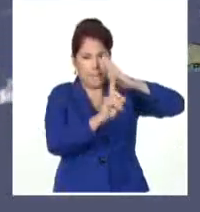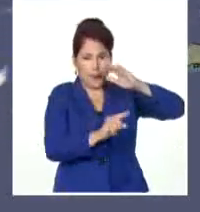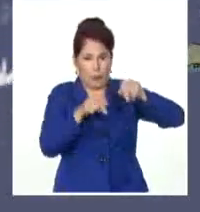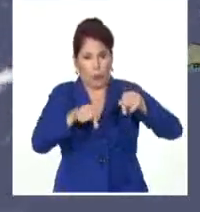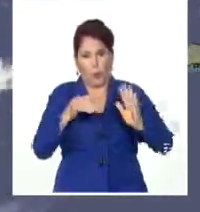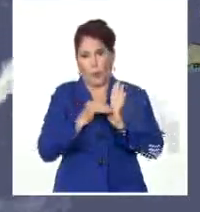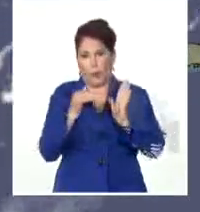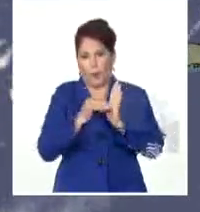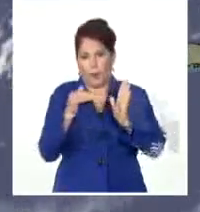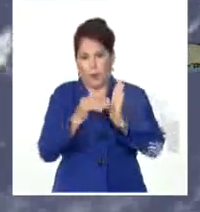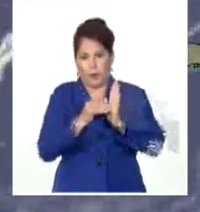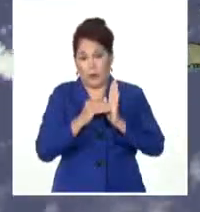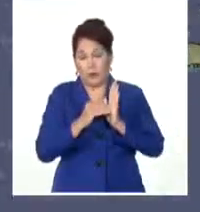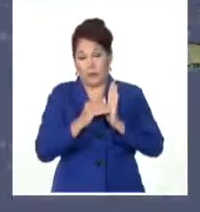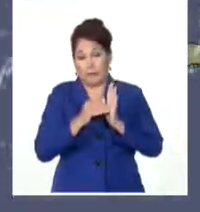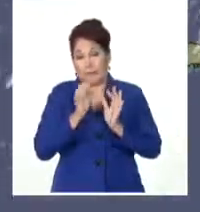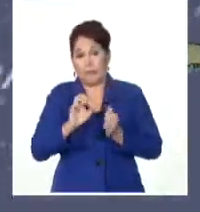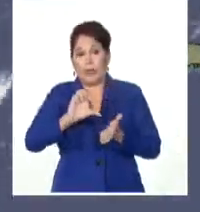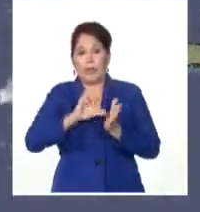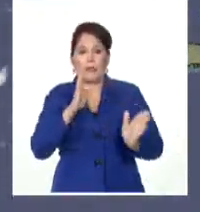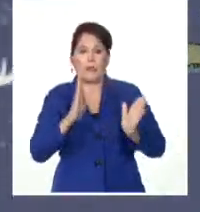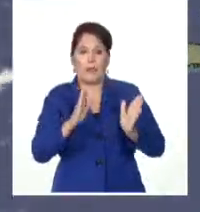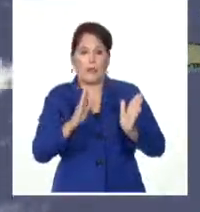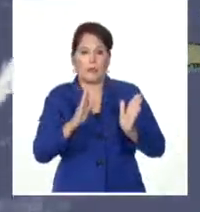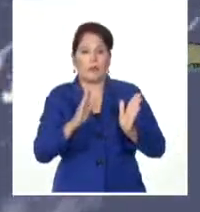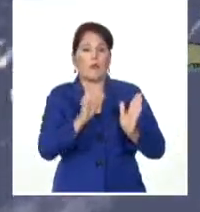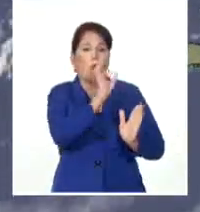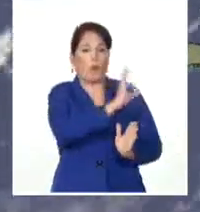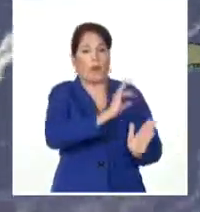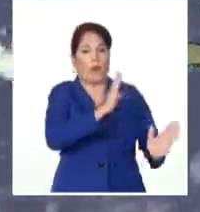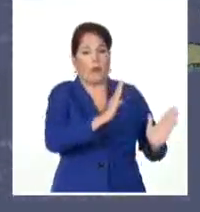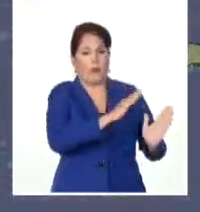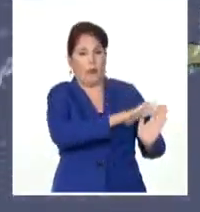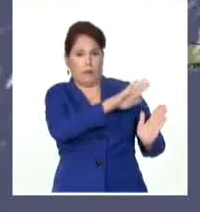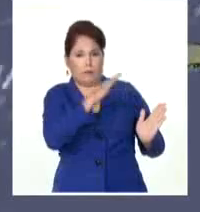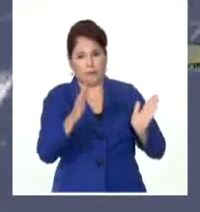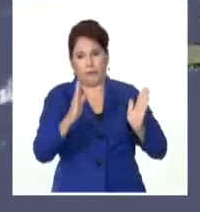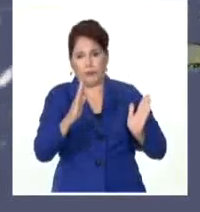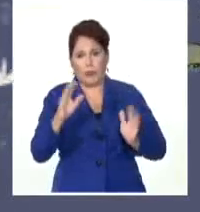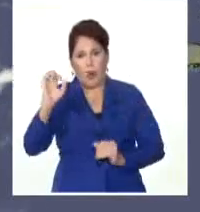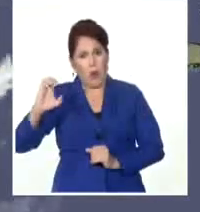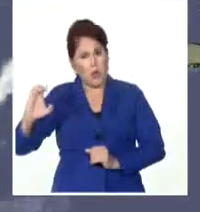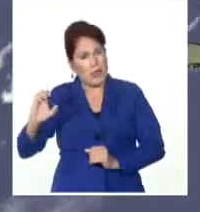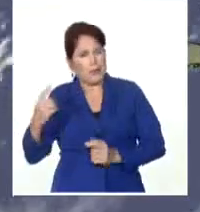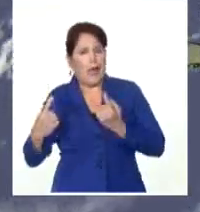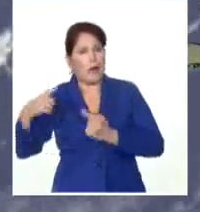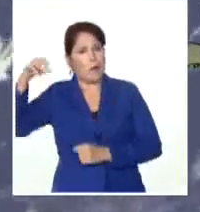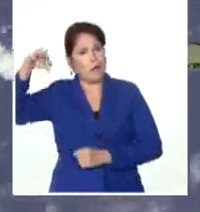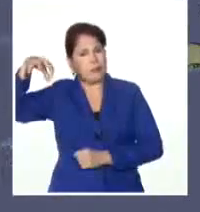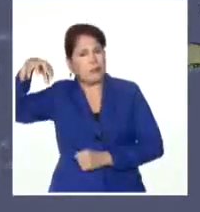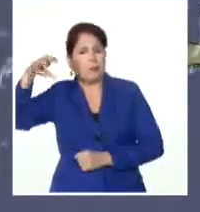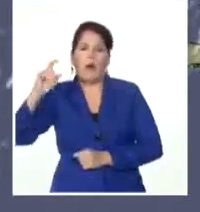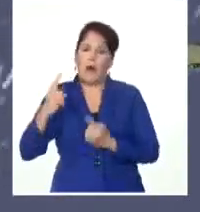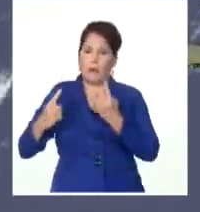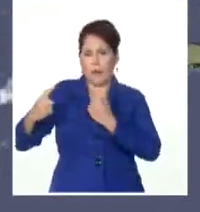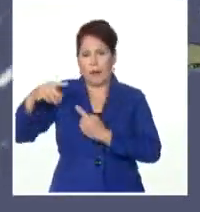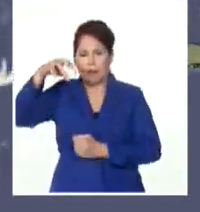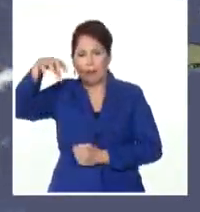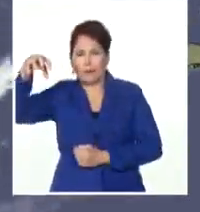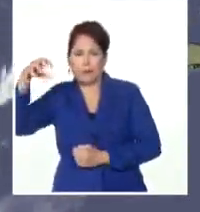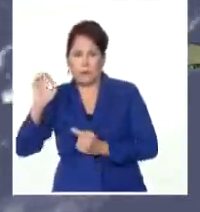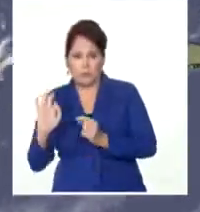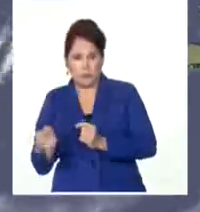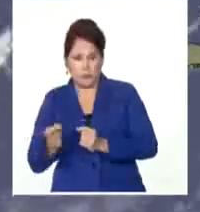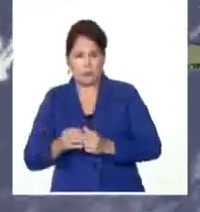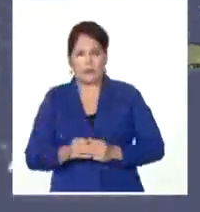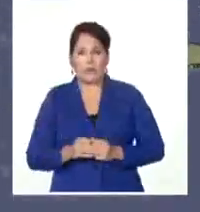en zonas del interior del centro y de gran parte de la zona oriental, aunque en el occidente también ha ocurrido más aislada alguna actividad de